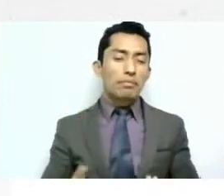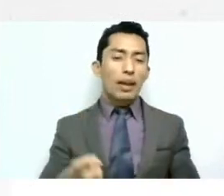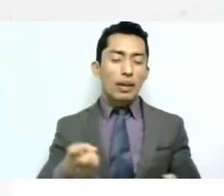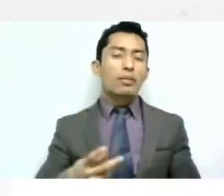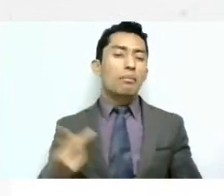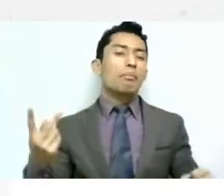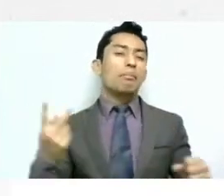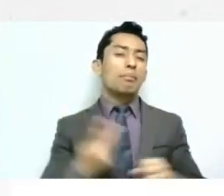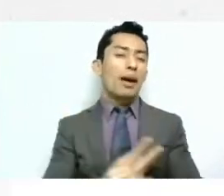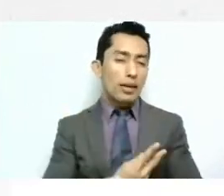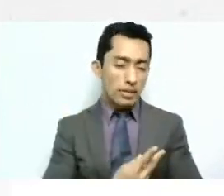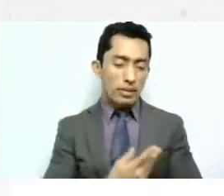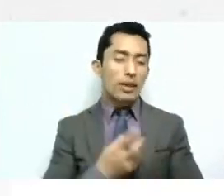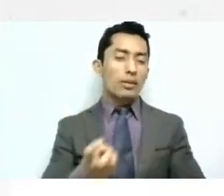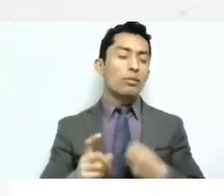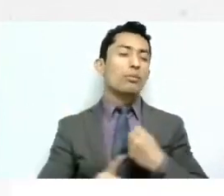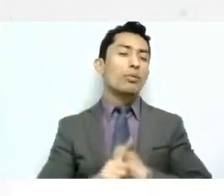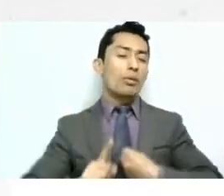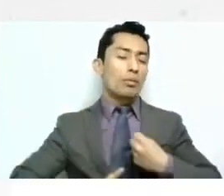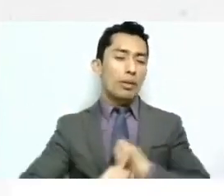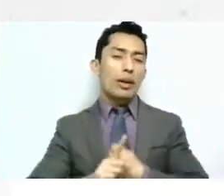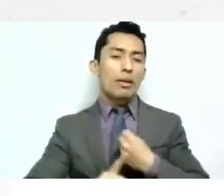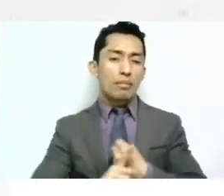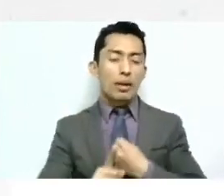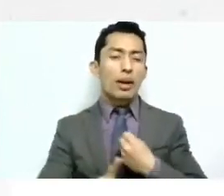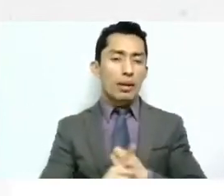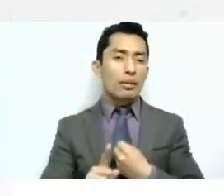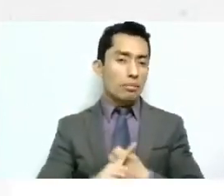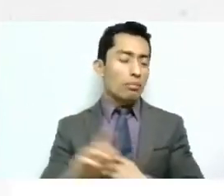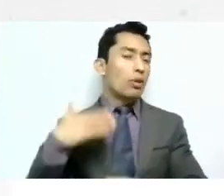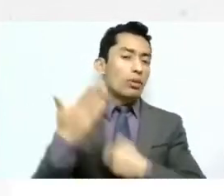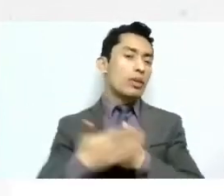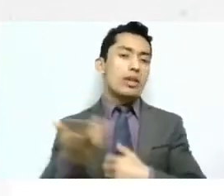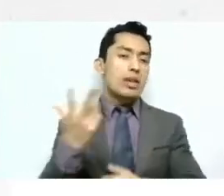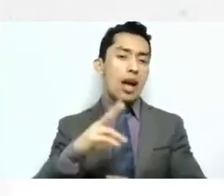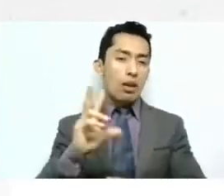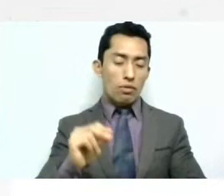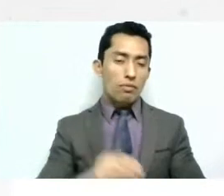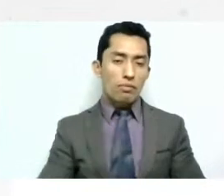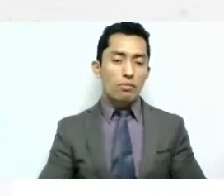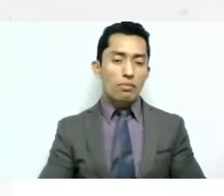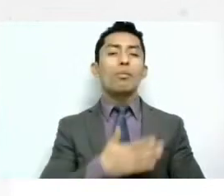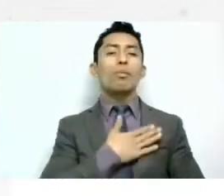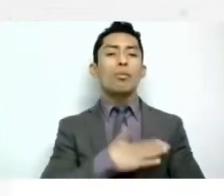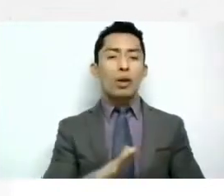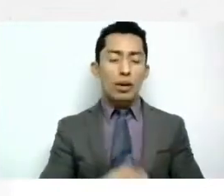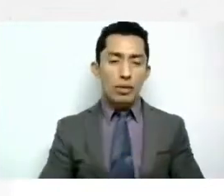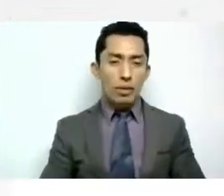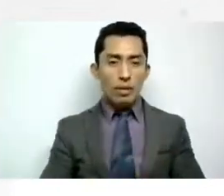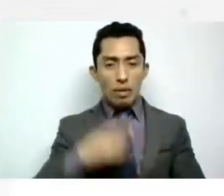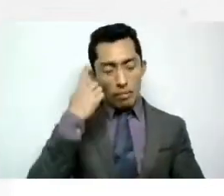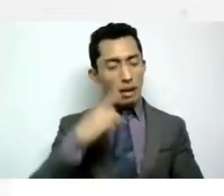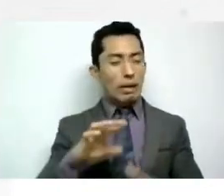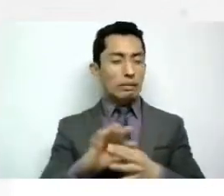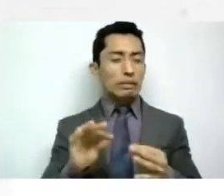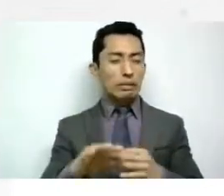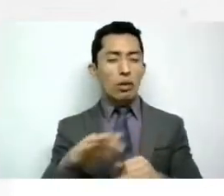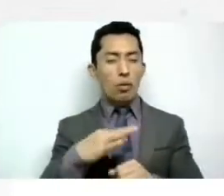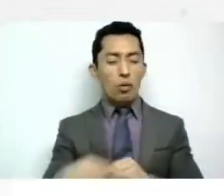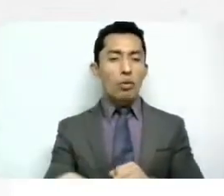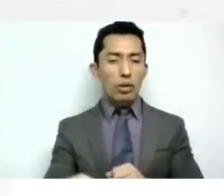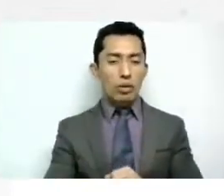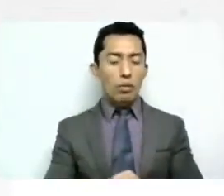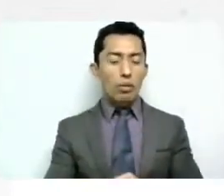estas situaciones en un futuro y bueno para para ya ir cerrando como mencionaba por eso